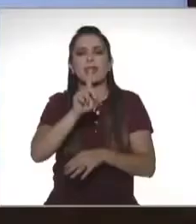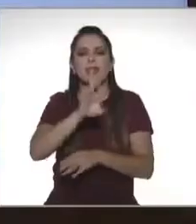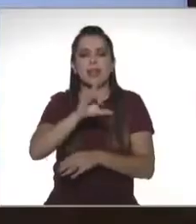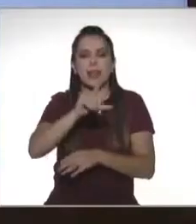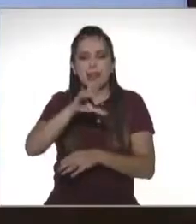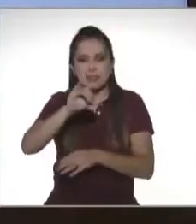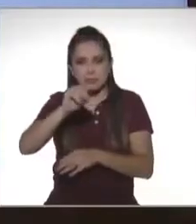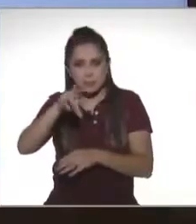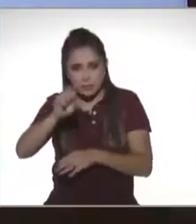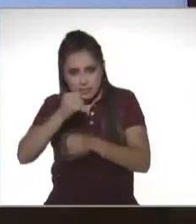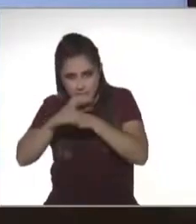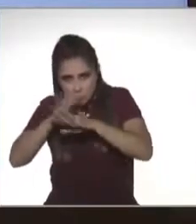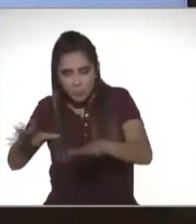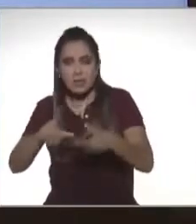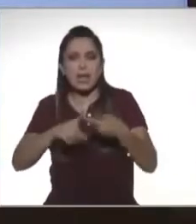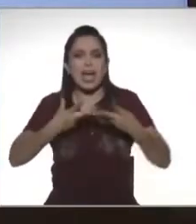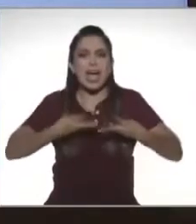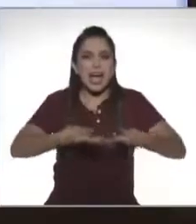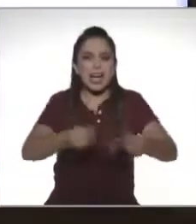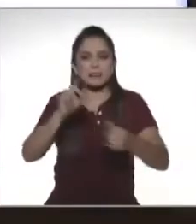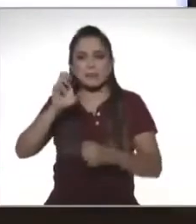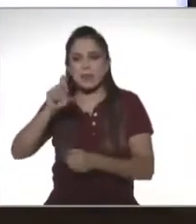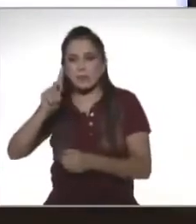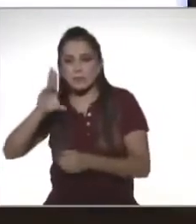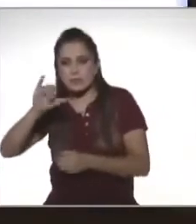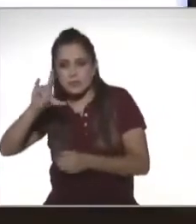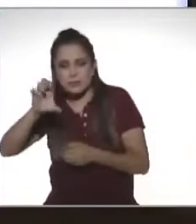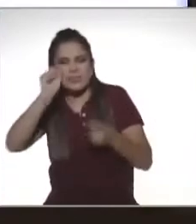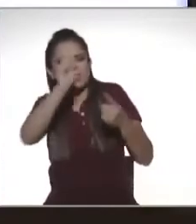impuestos y los gastos deducibles.